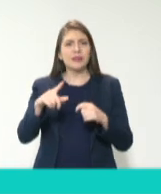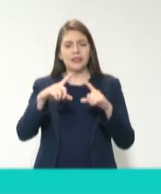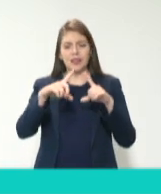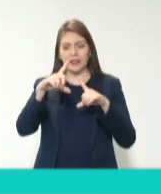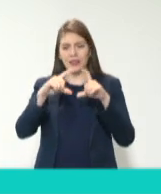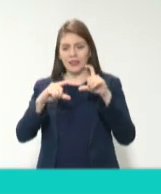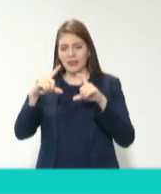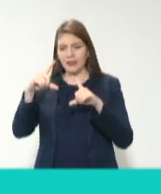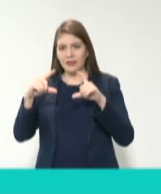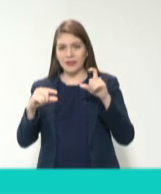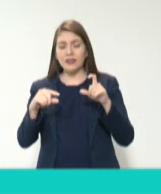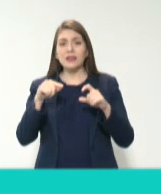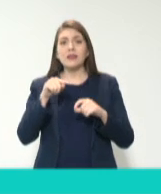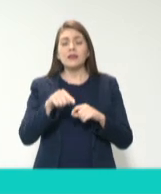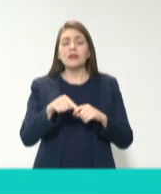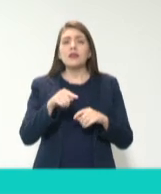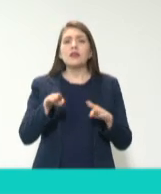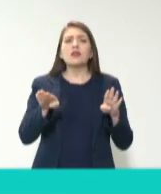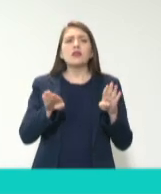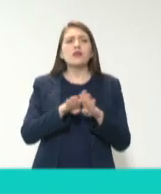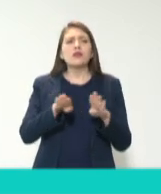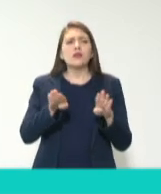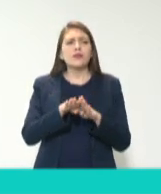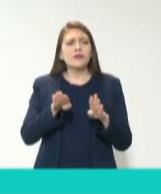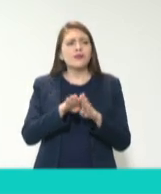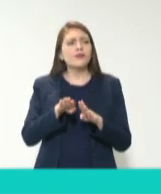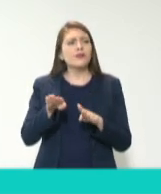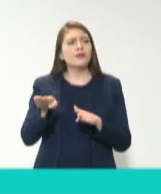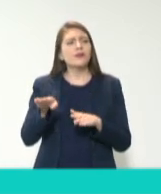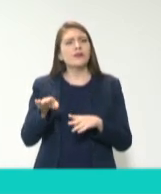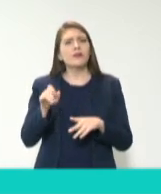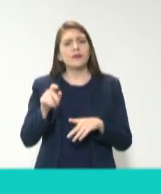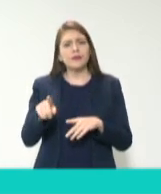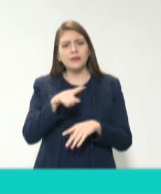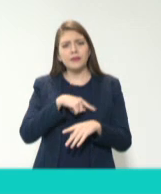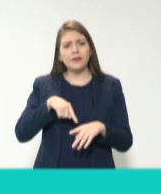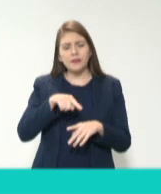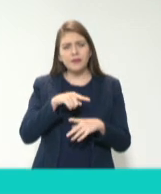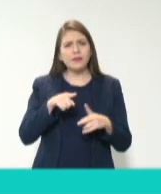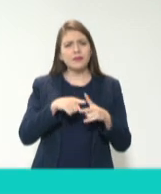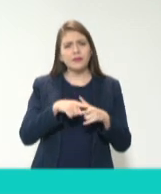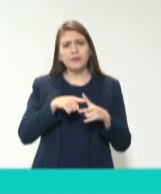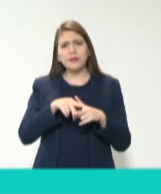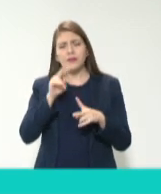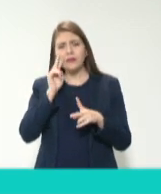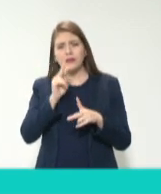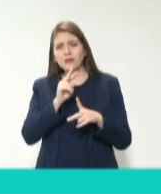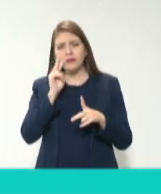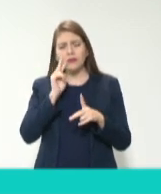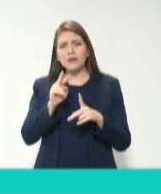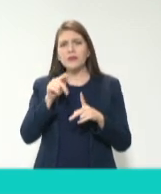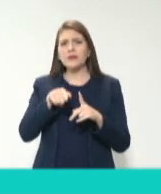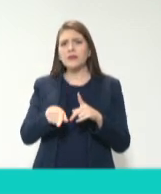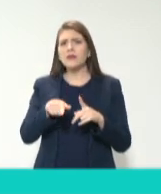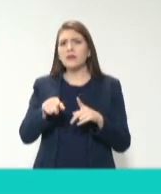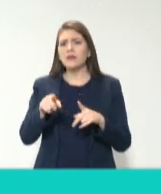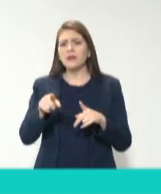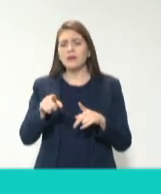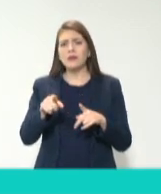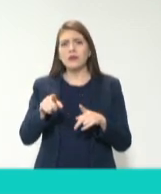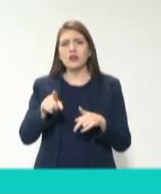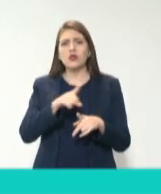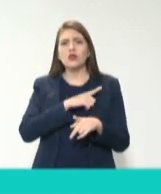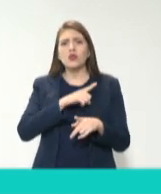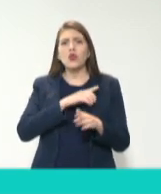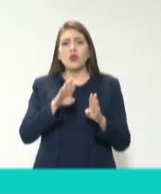la siguiente, cómo lo que hemos medido hasta ahora es la percepción, que no necesariamente son